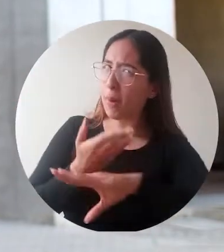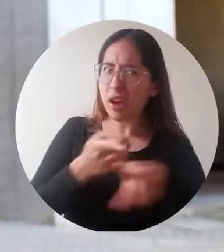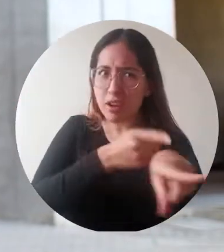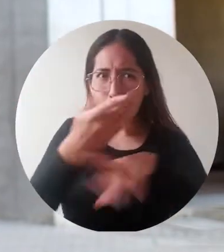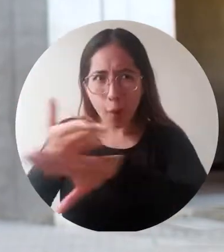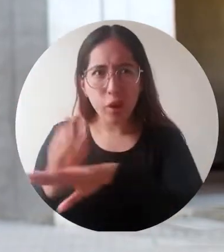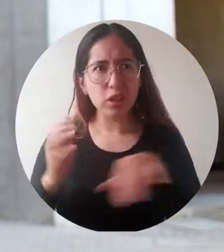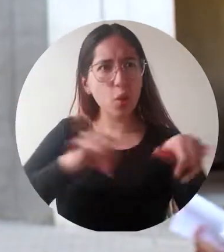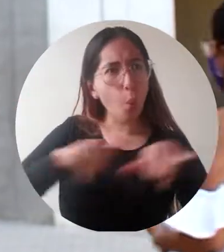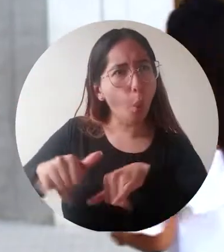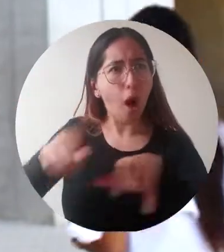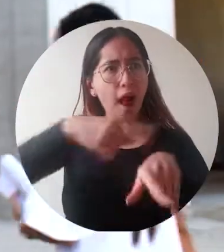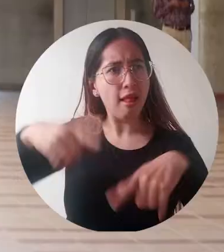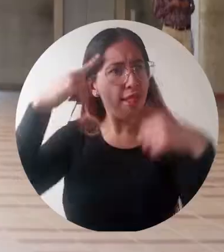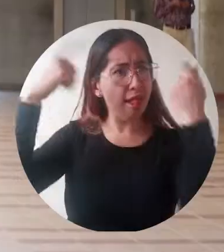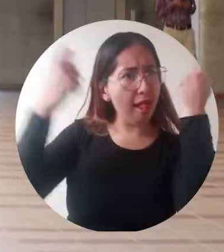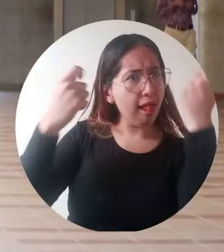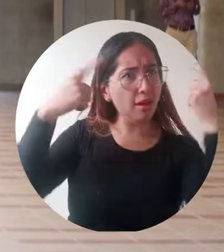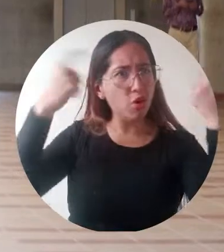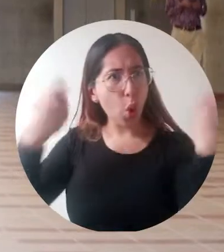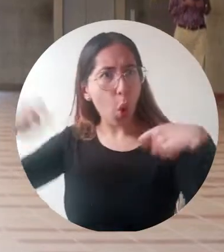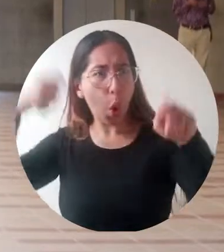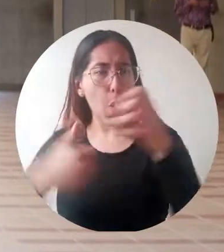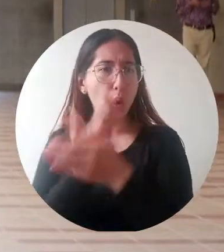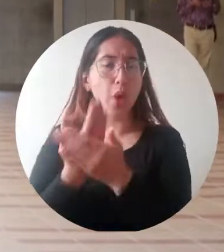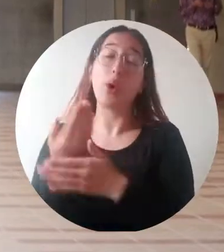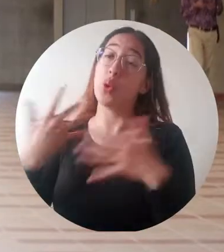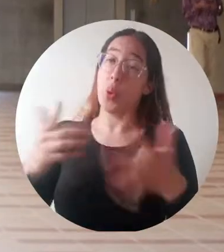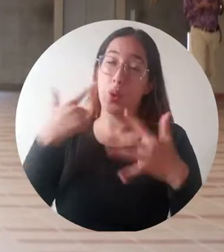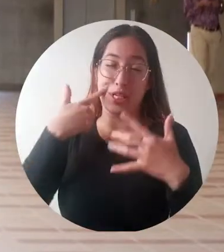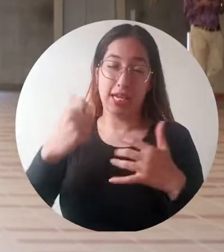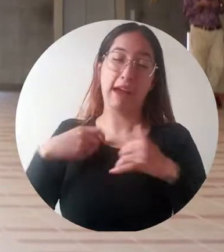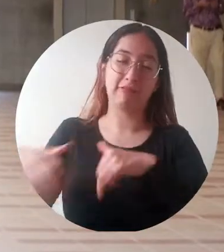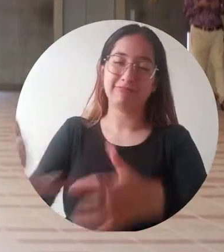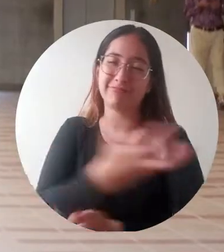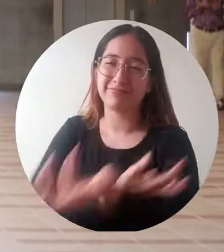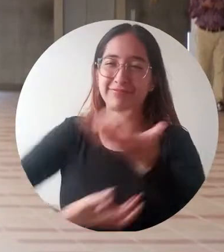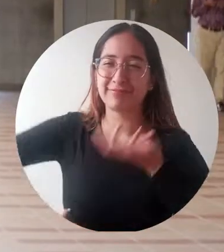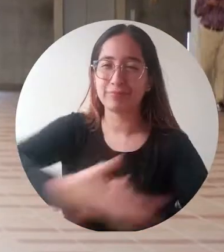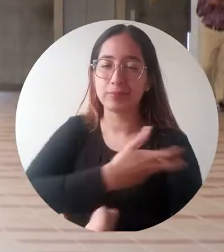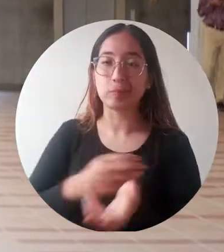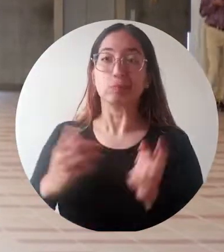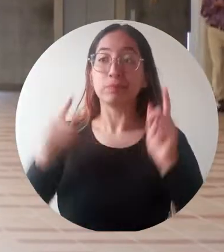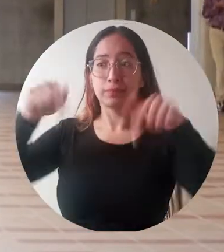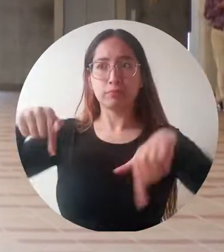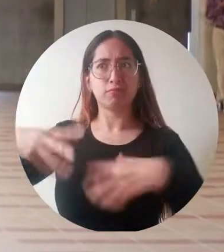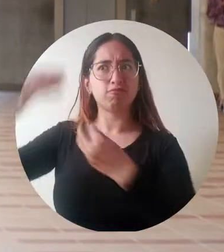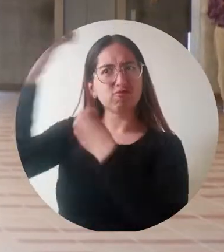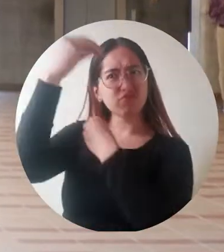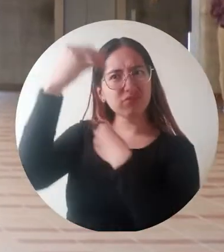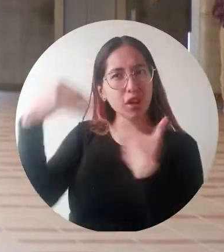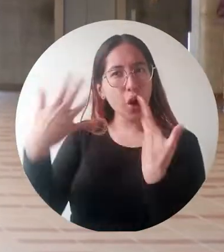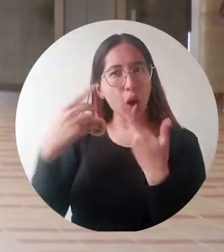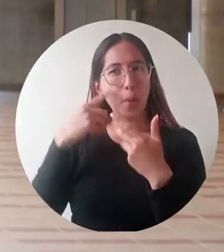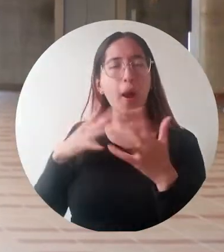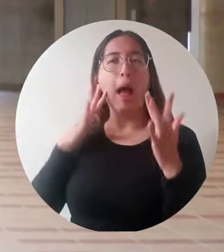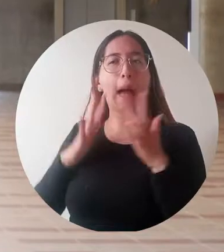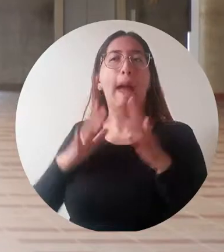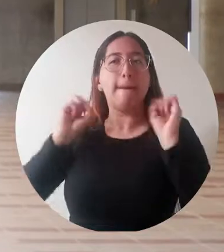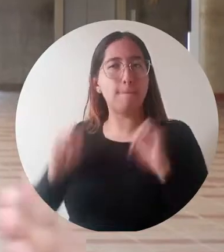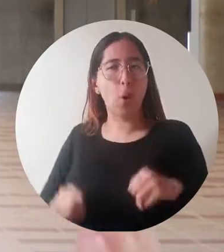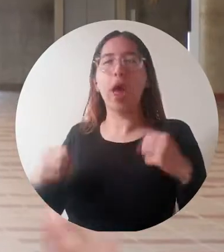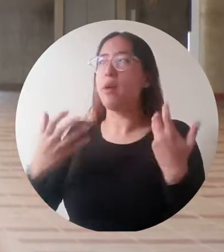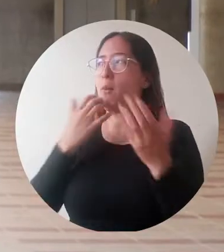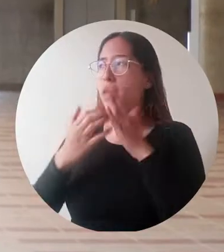que yo tengo que estoy presentando en este día. Acá me están dando un acompañamiento súper bueno, súper interesante y lo hacen enfocado a que